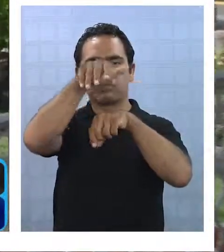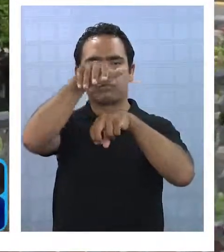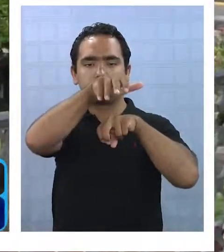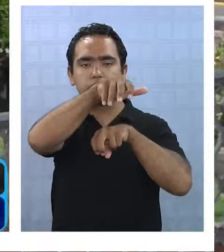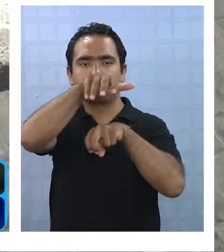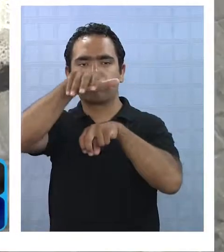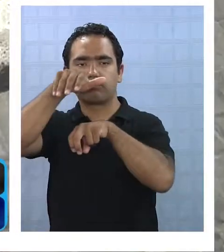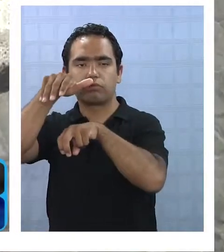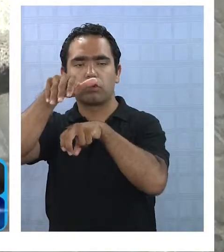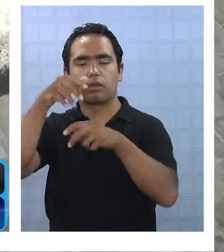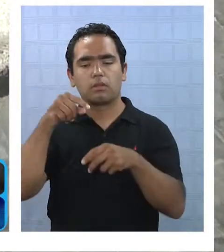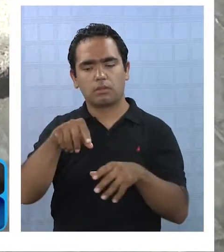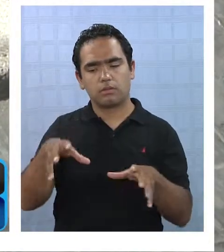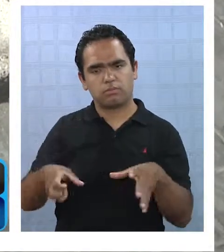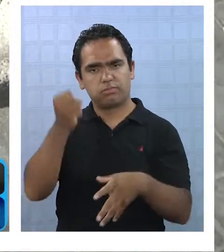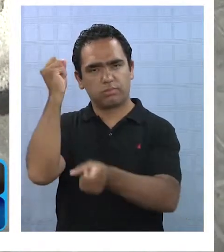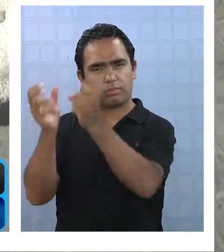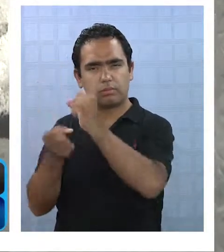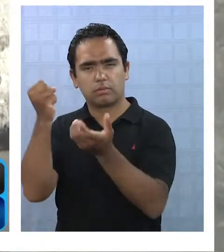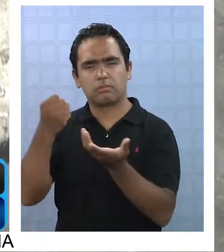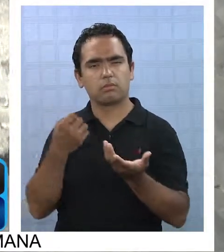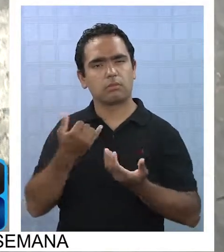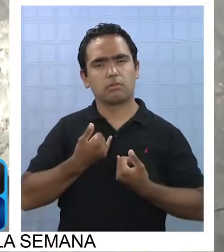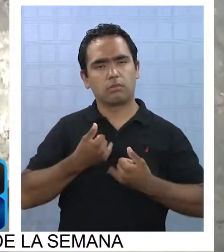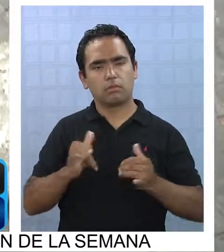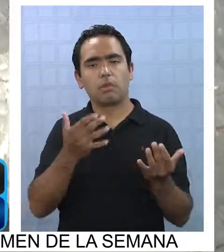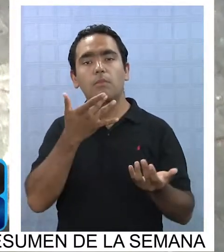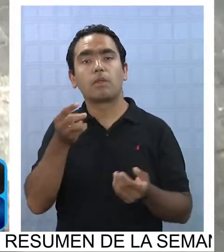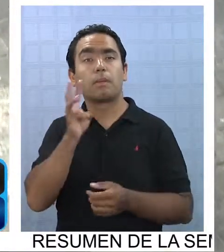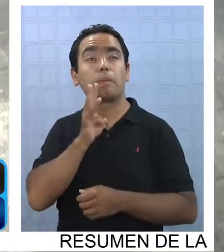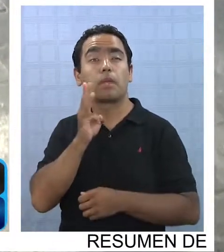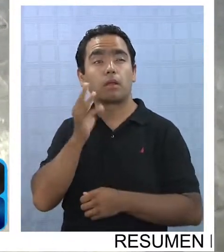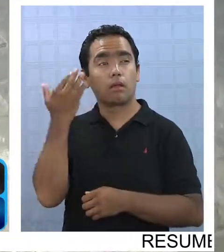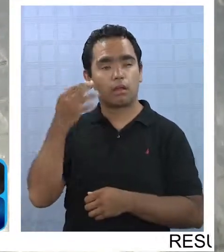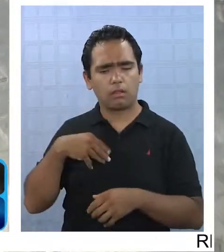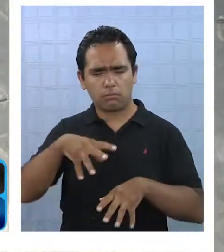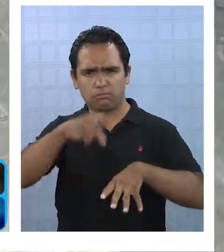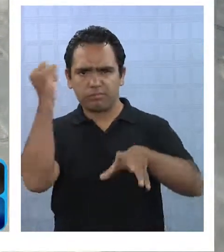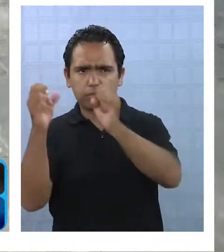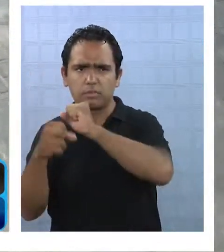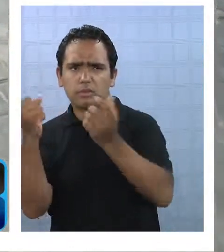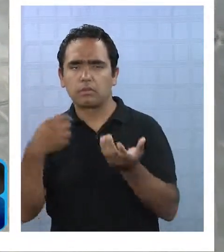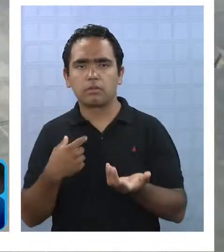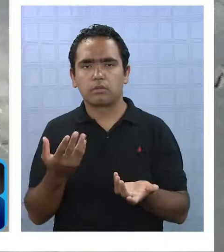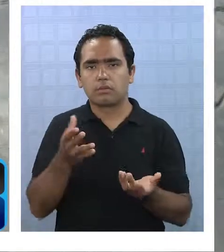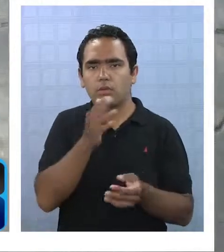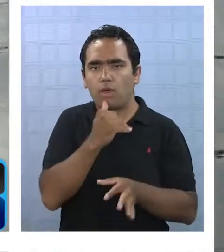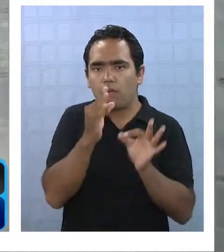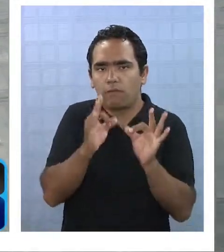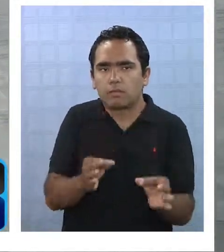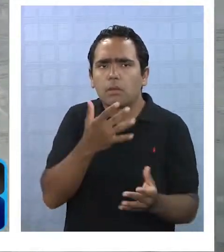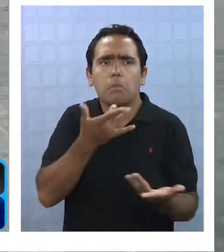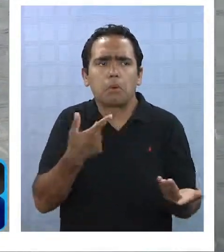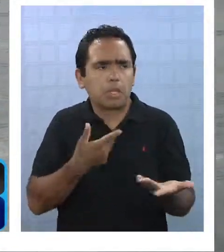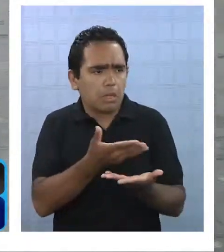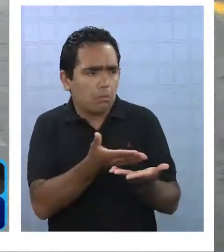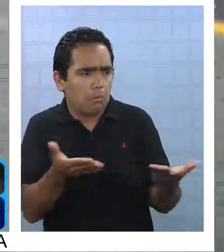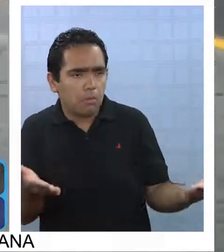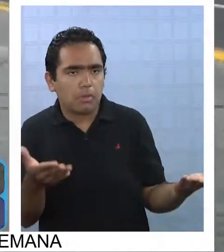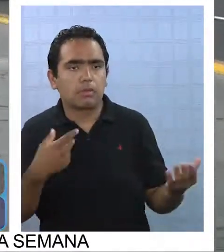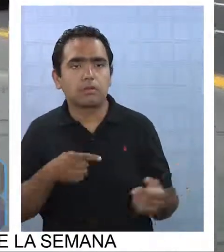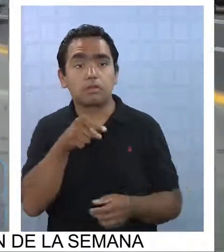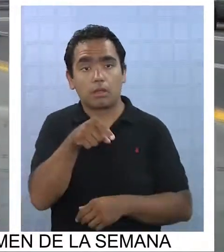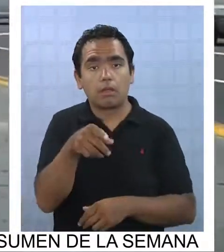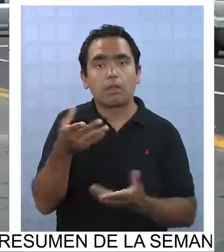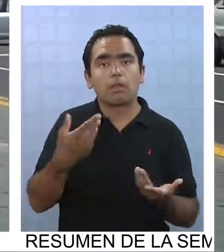que ofrecía un desolado aspecto durante la mañana de este miércoles. No hay versiones oficiales acerca de la medida, pero se ha comentado que se